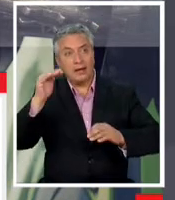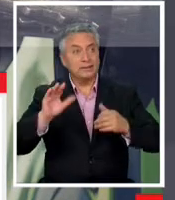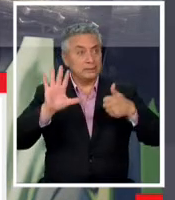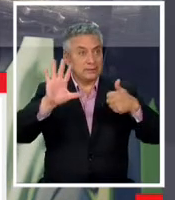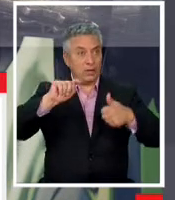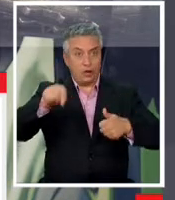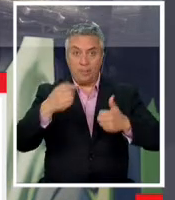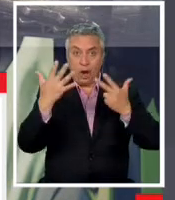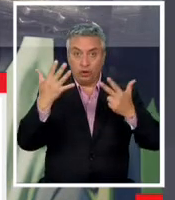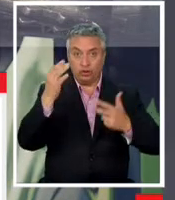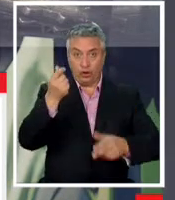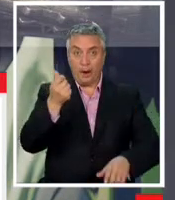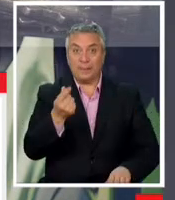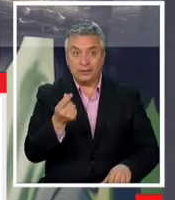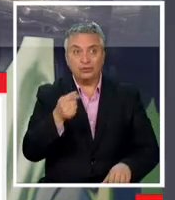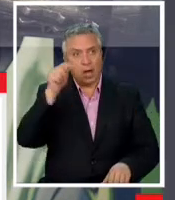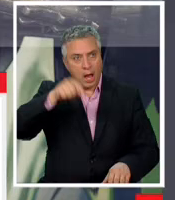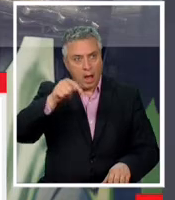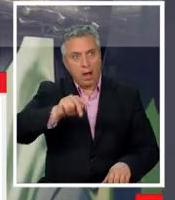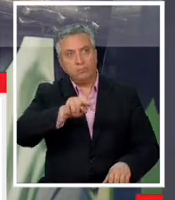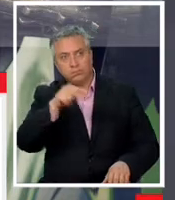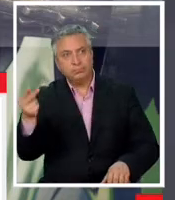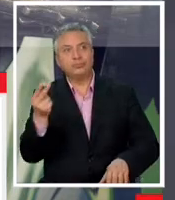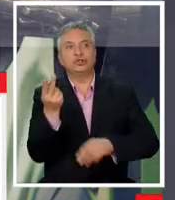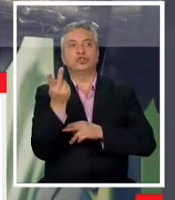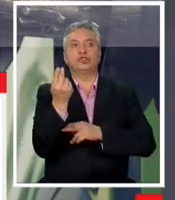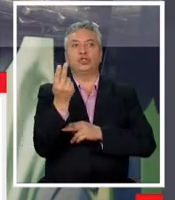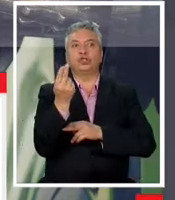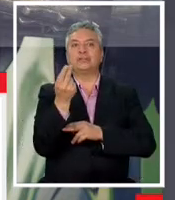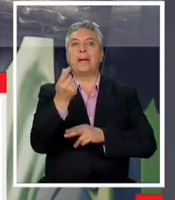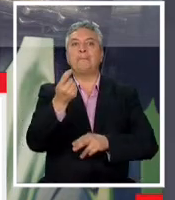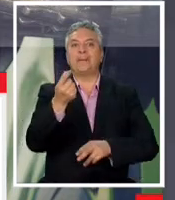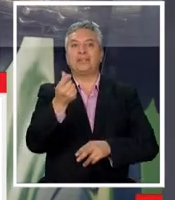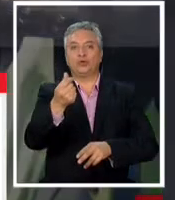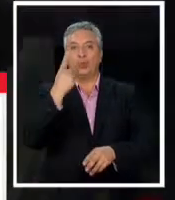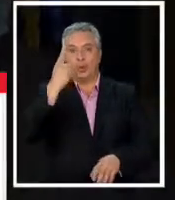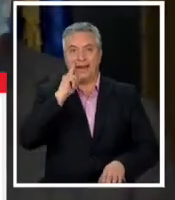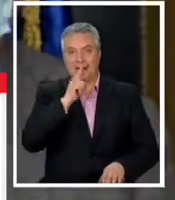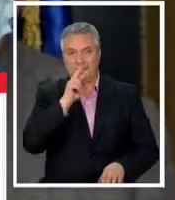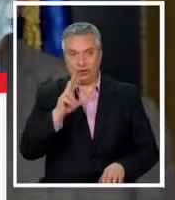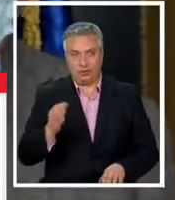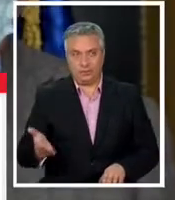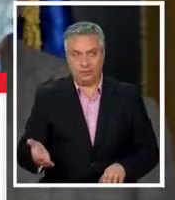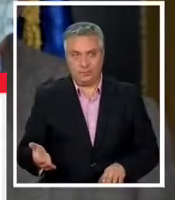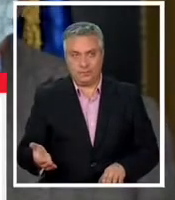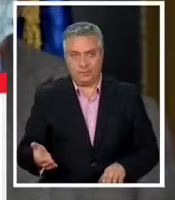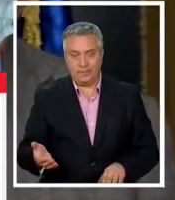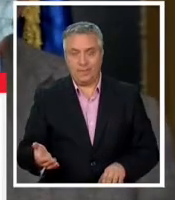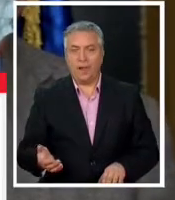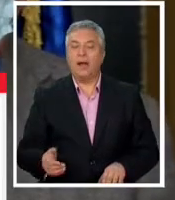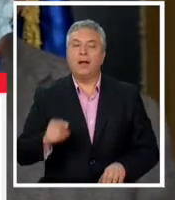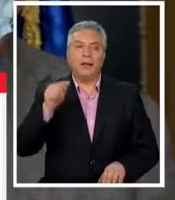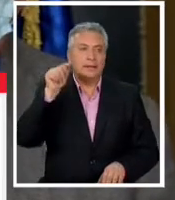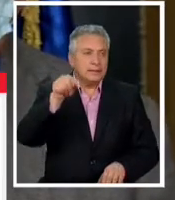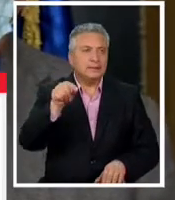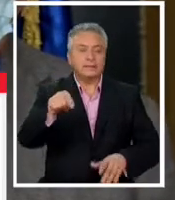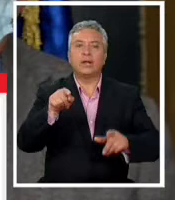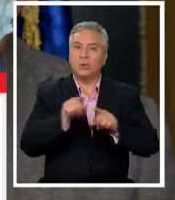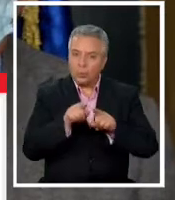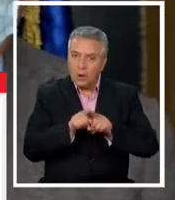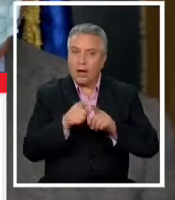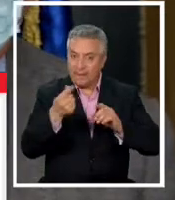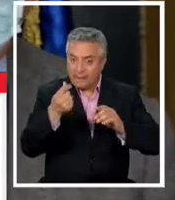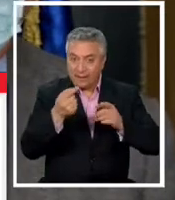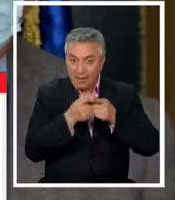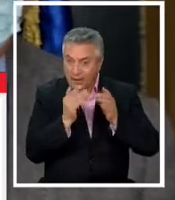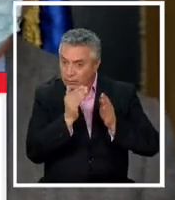6,8 pesos ahora serían de 12 pesos por litro. A su vez lo que hace es permitir que este